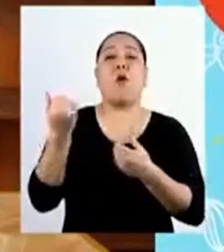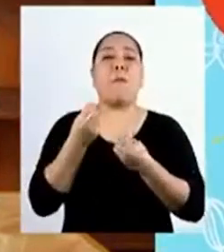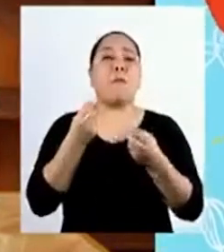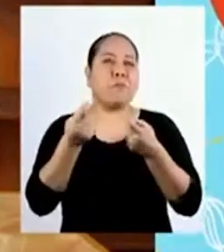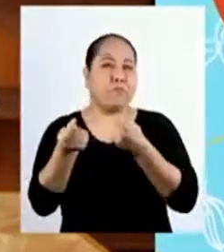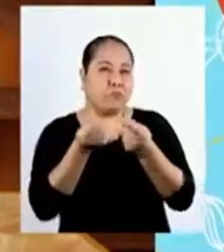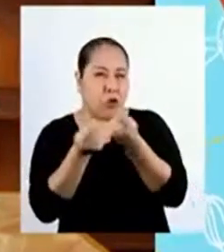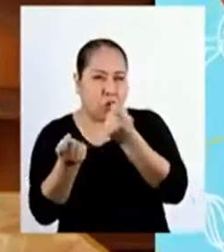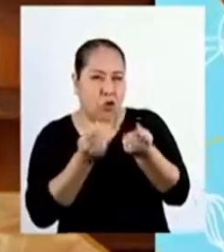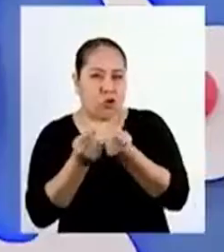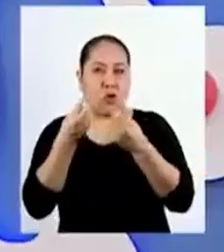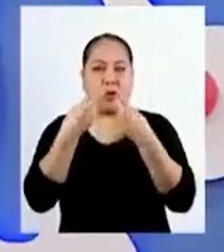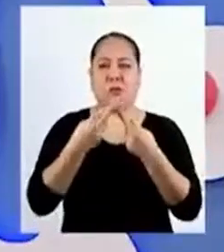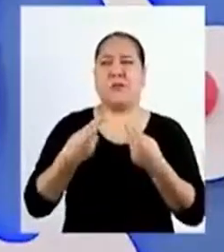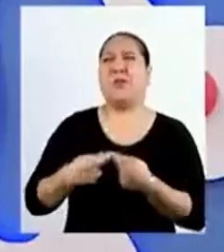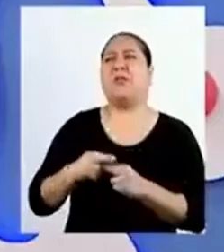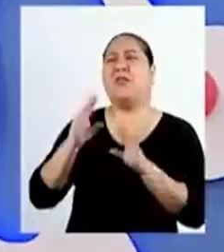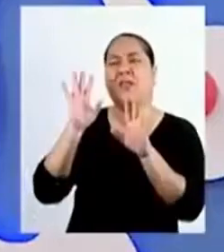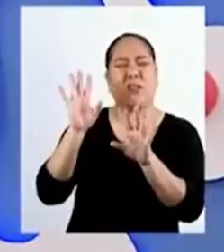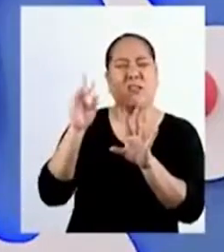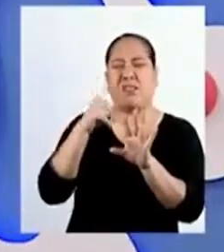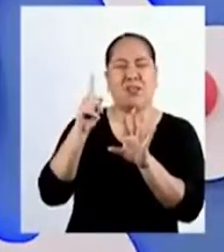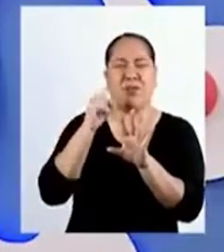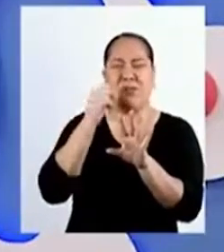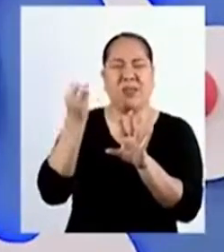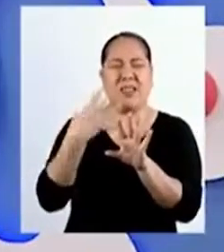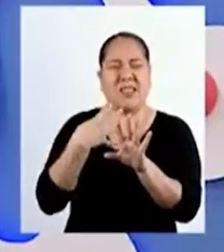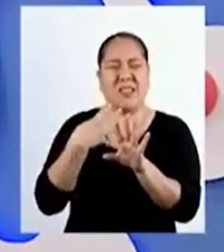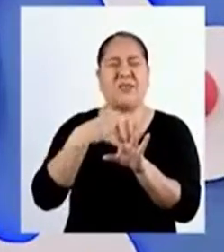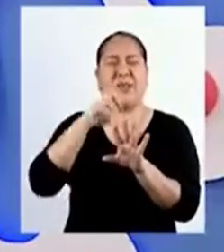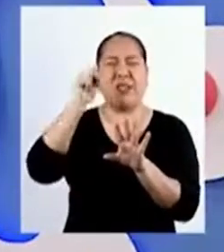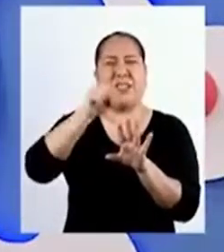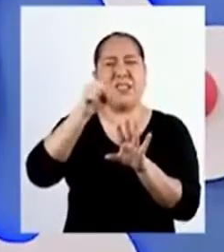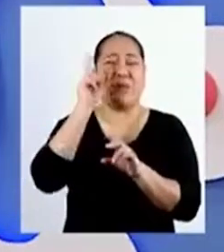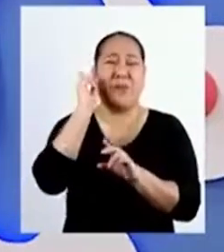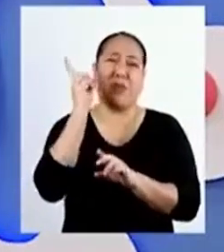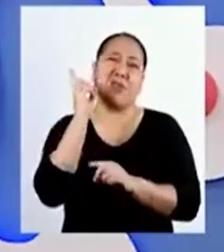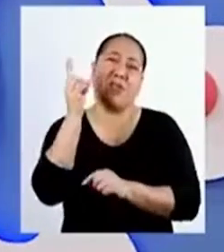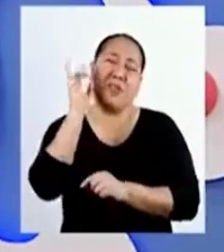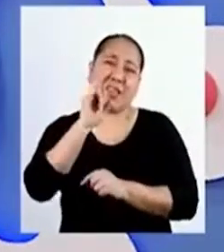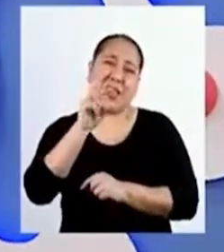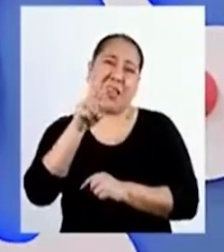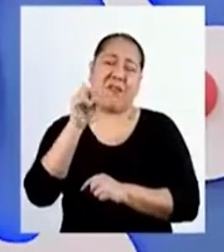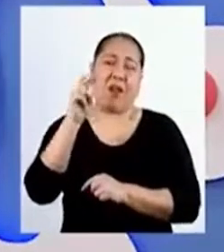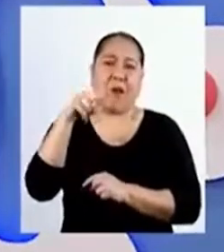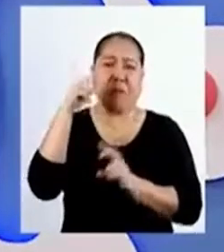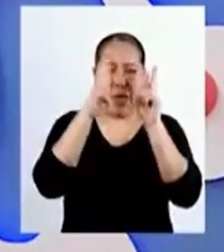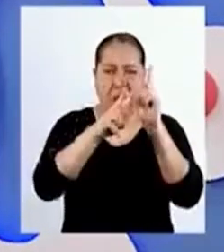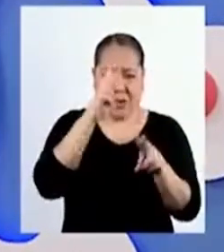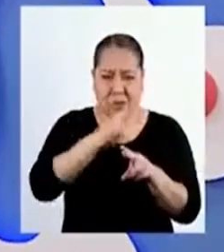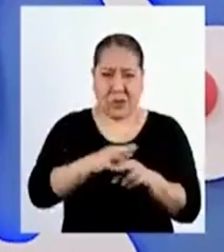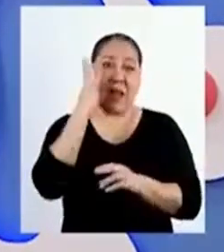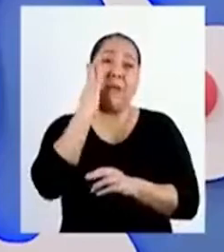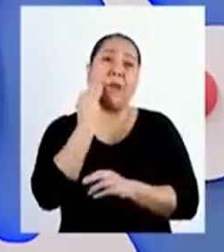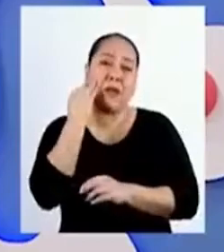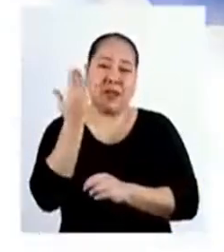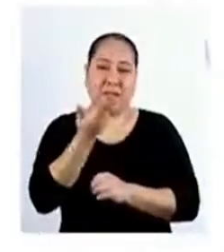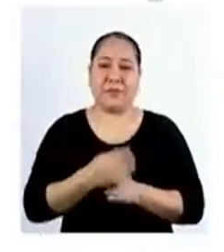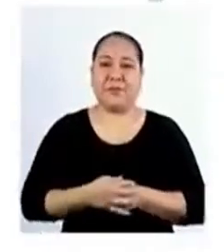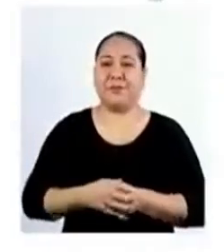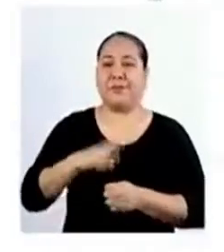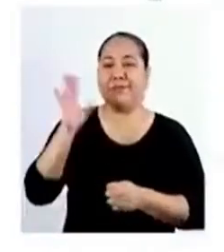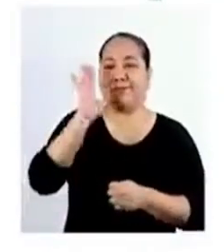el manejo de los recursos. ¡Ni me lo diga! Pero sí, profesor Iván, veamos el caso con mucha atención.